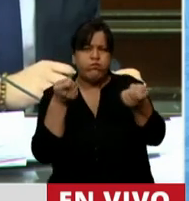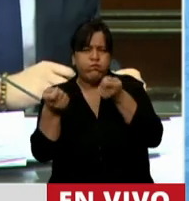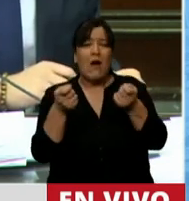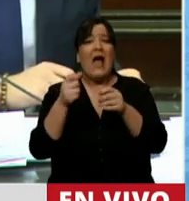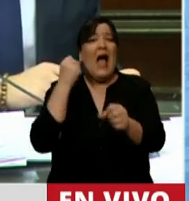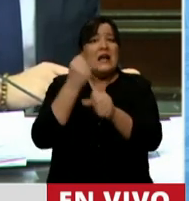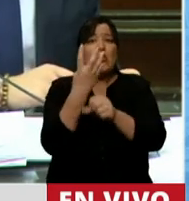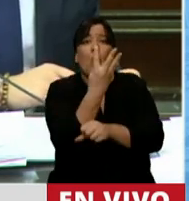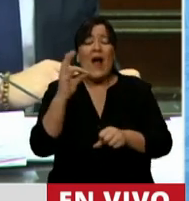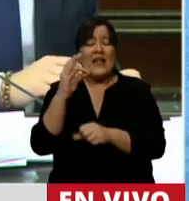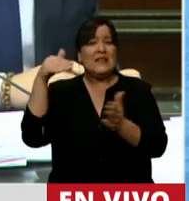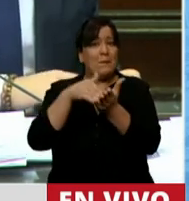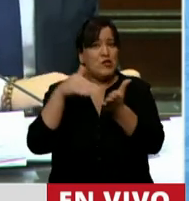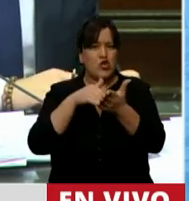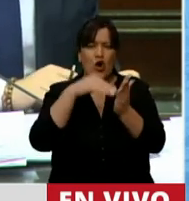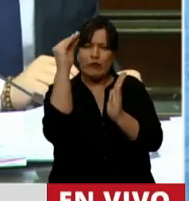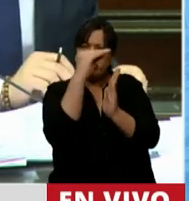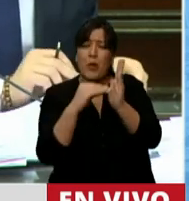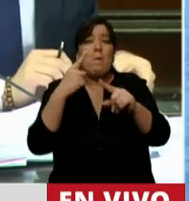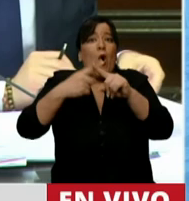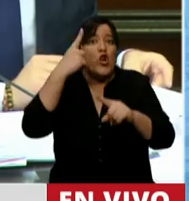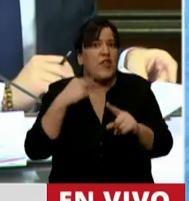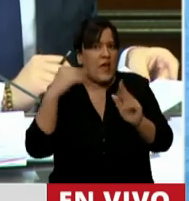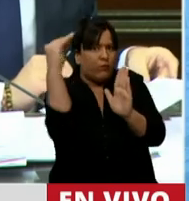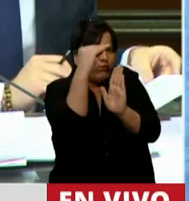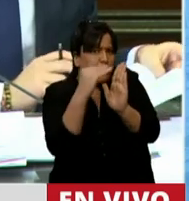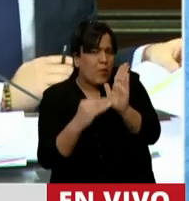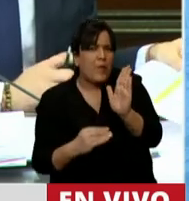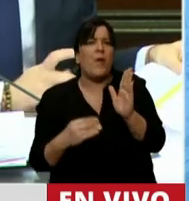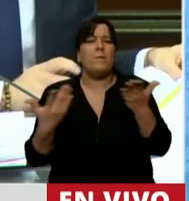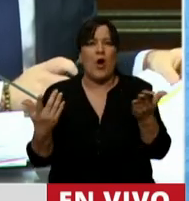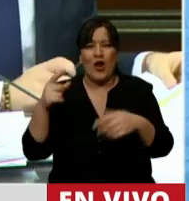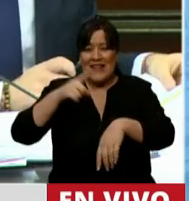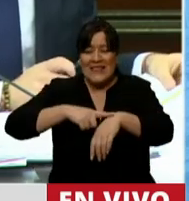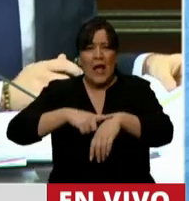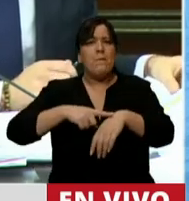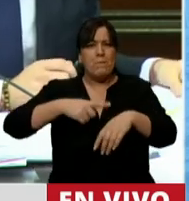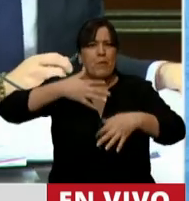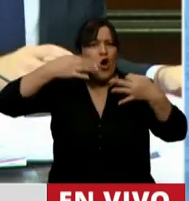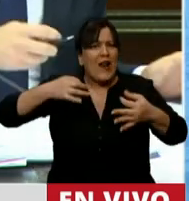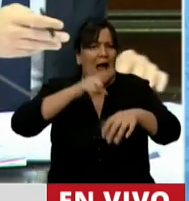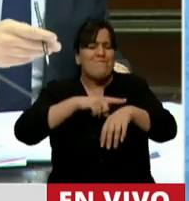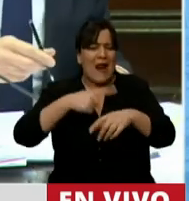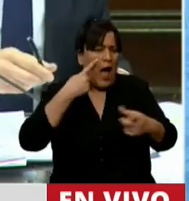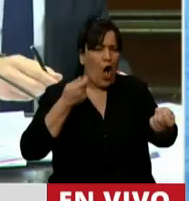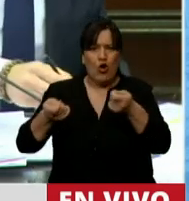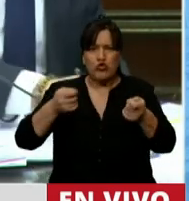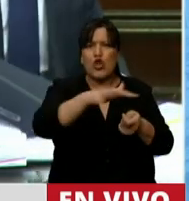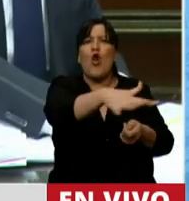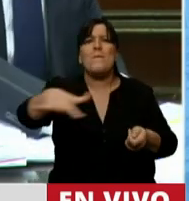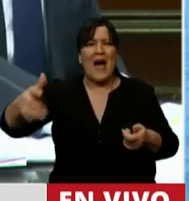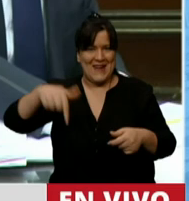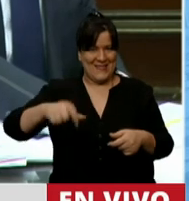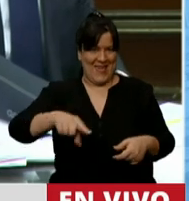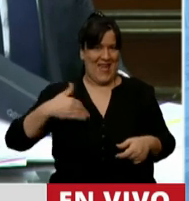millones de registros diarios para en tiempo real controlar nuestro mar. Quiero saber si